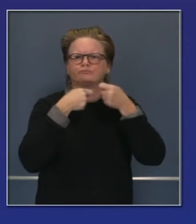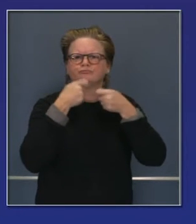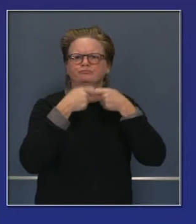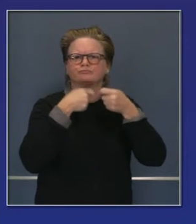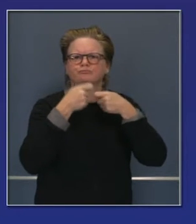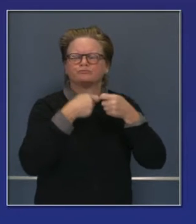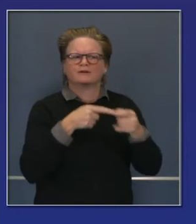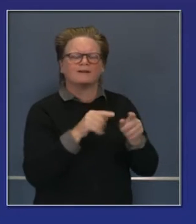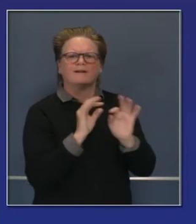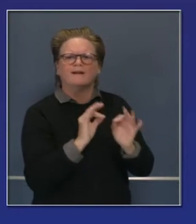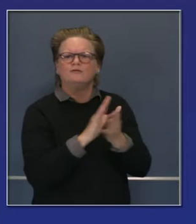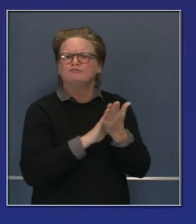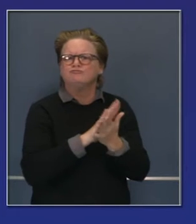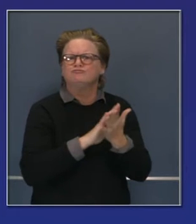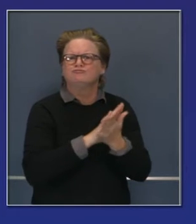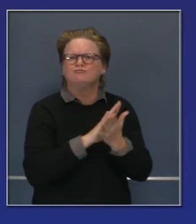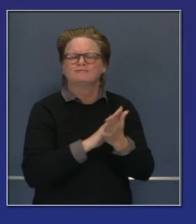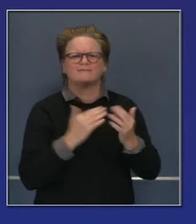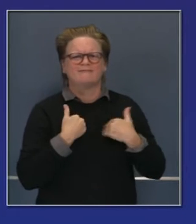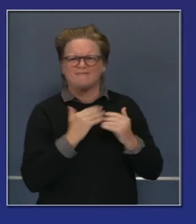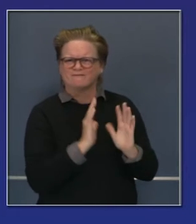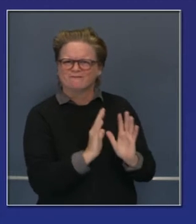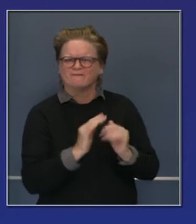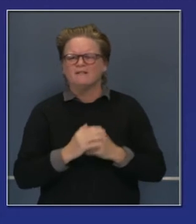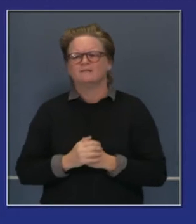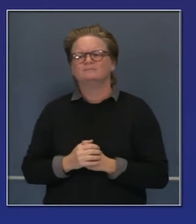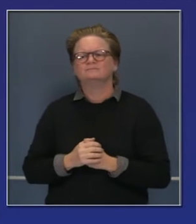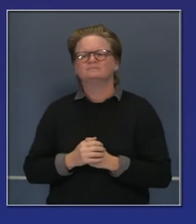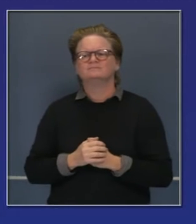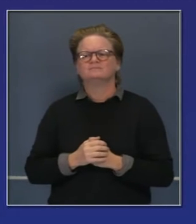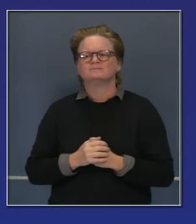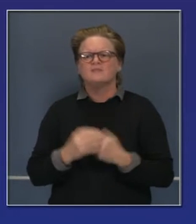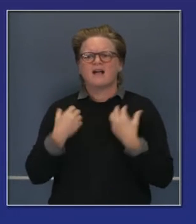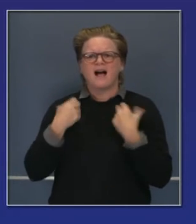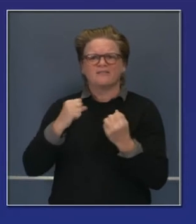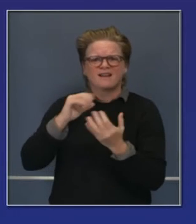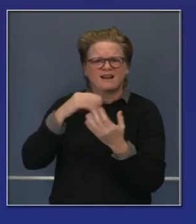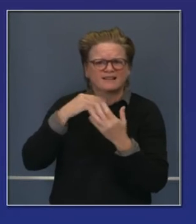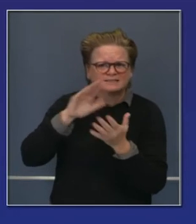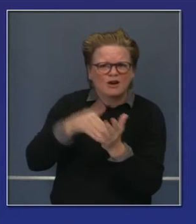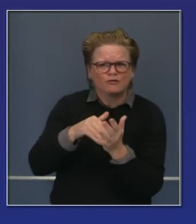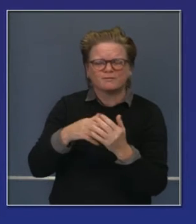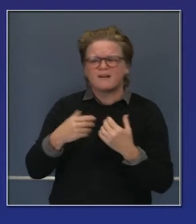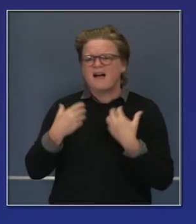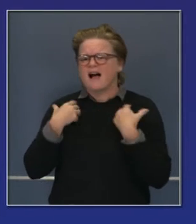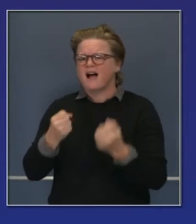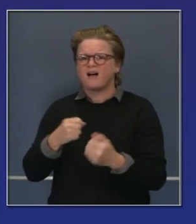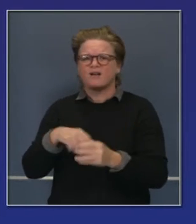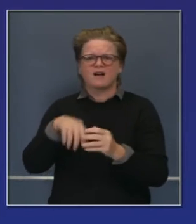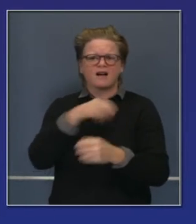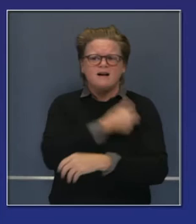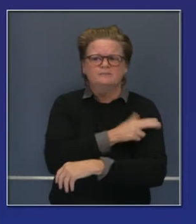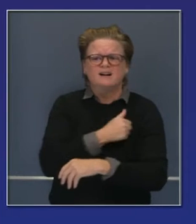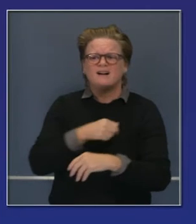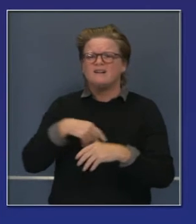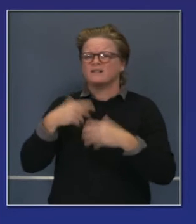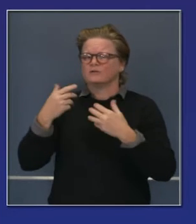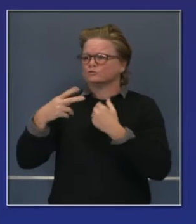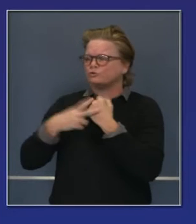con el inventario del Estado y las clínicas individuales, no solo hospitales, a lo ancho del sistema de saludabilidad,